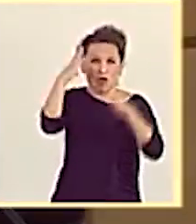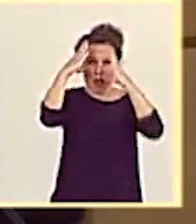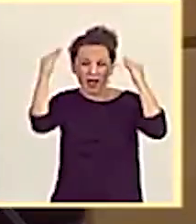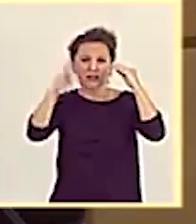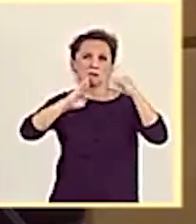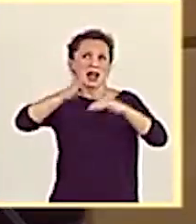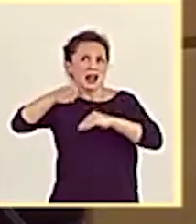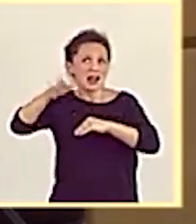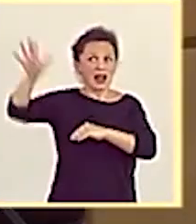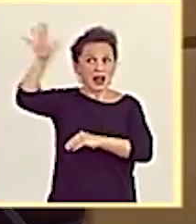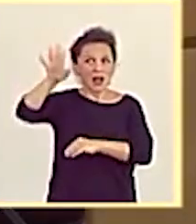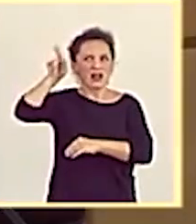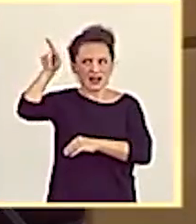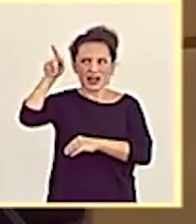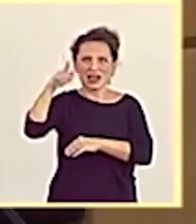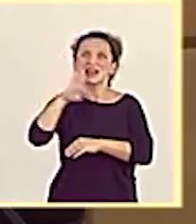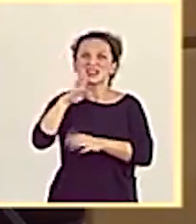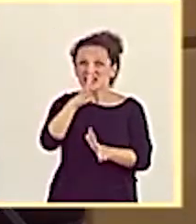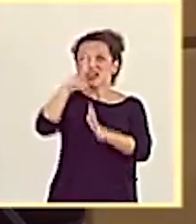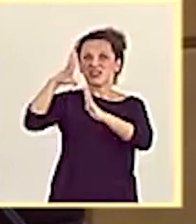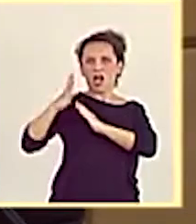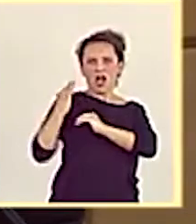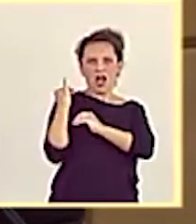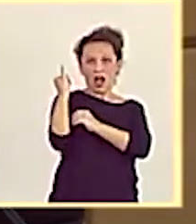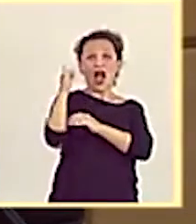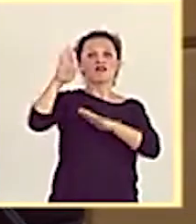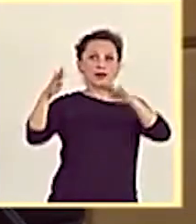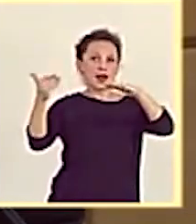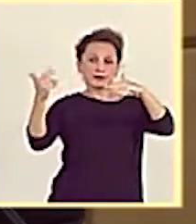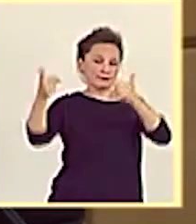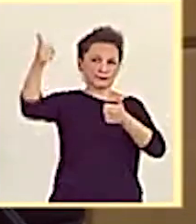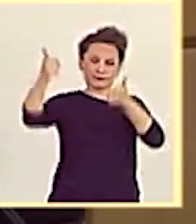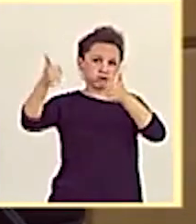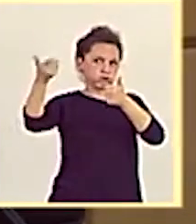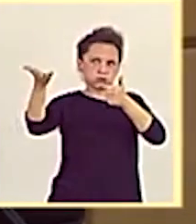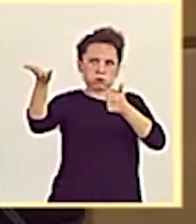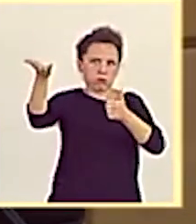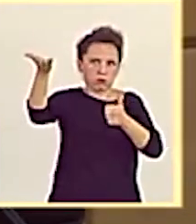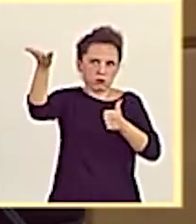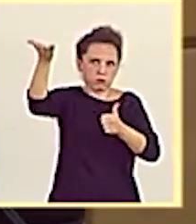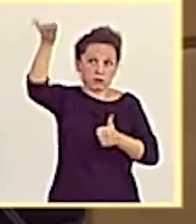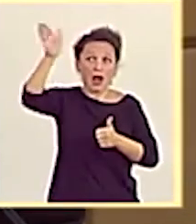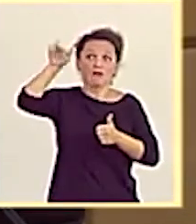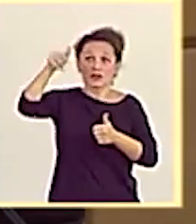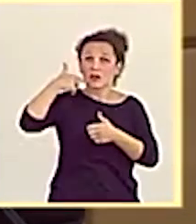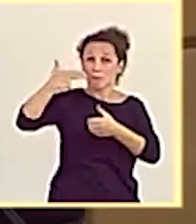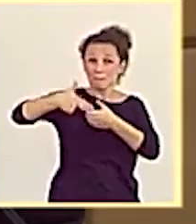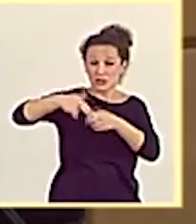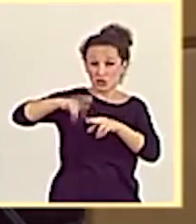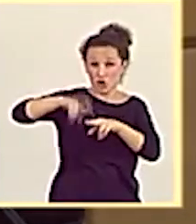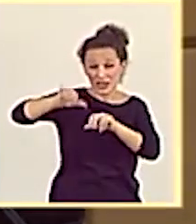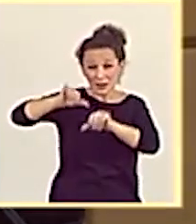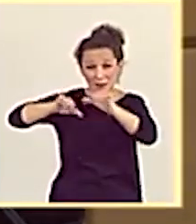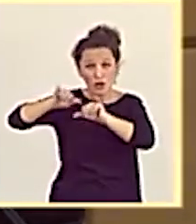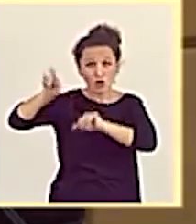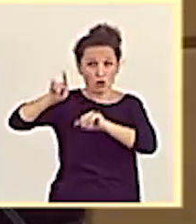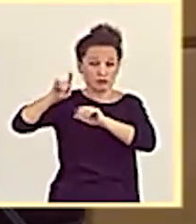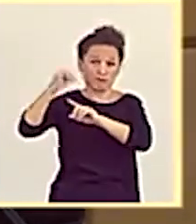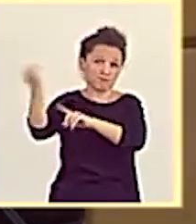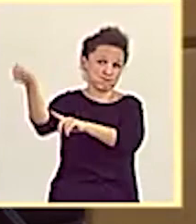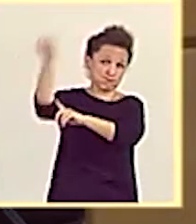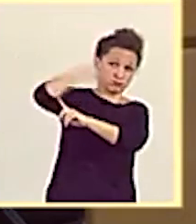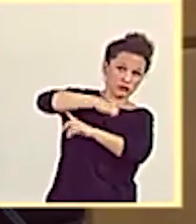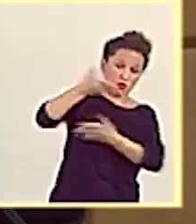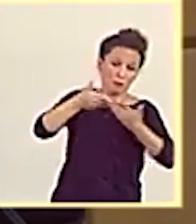Bajos o Bélgica, lo que ha incrementado el diferencial competitivo de sus complejos petroquímicos respecto de los españoles.